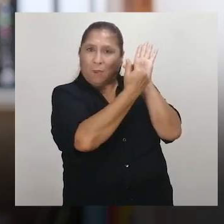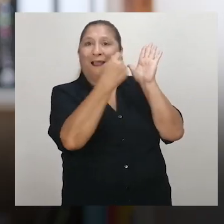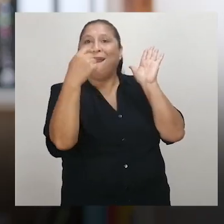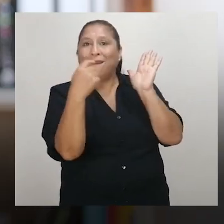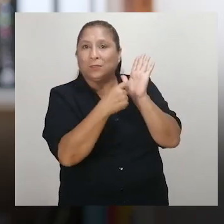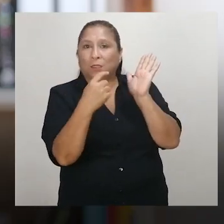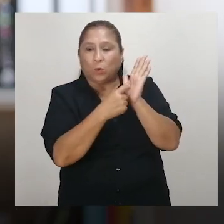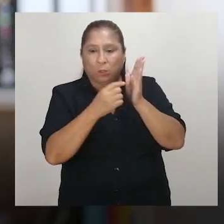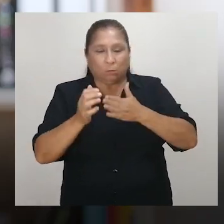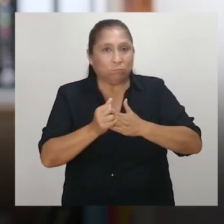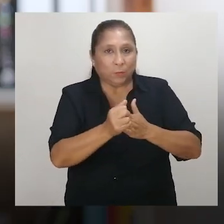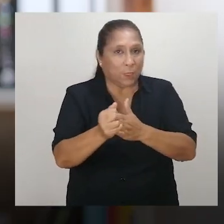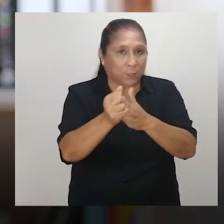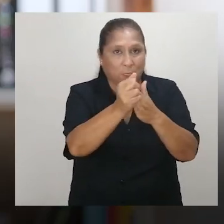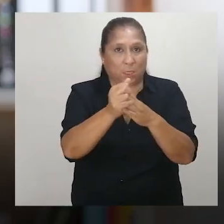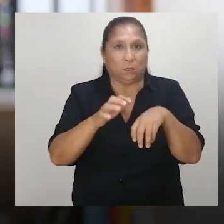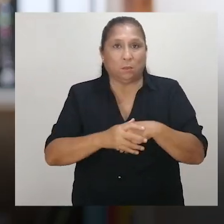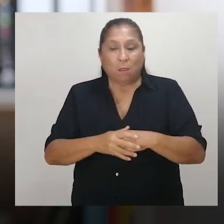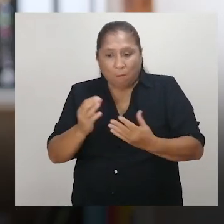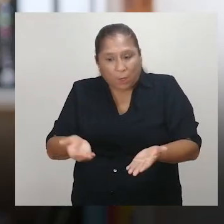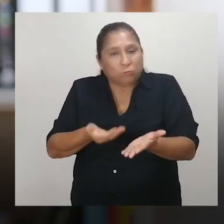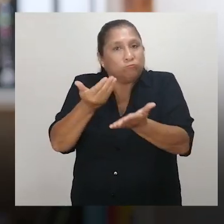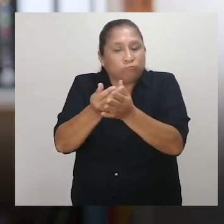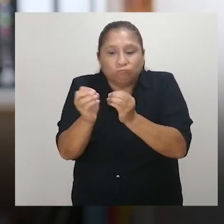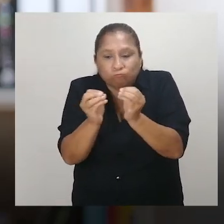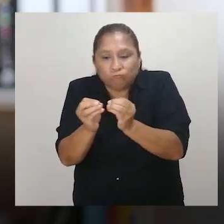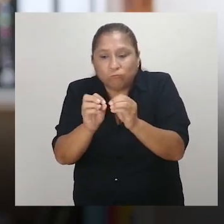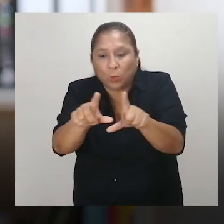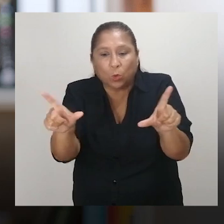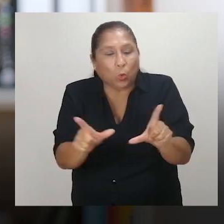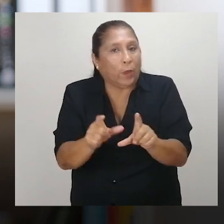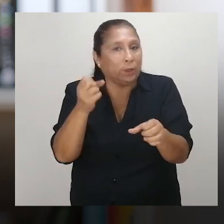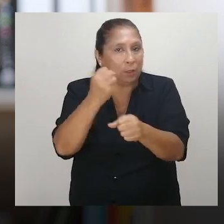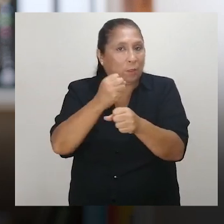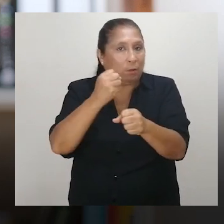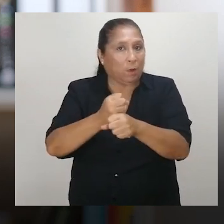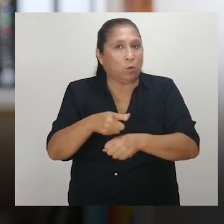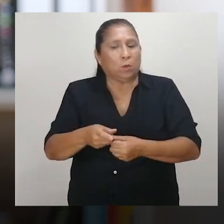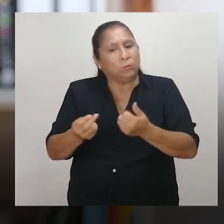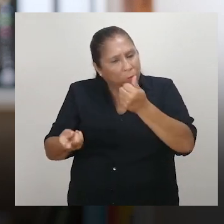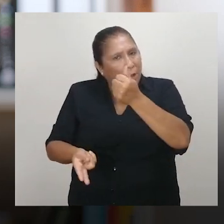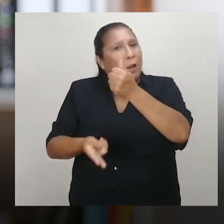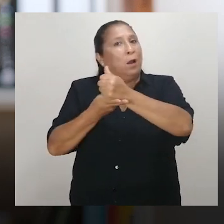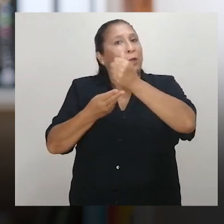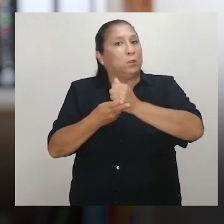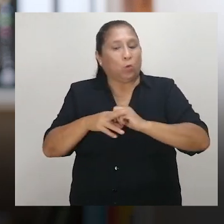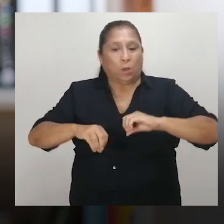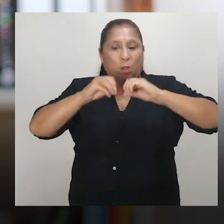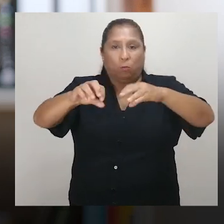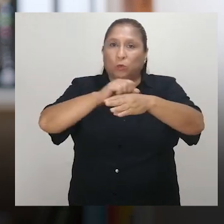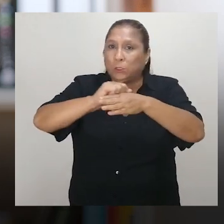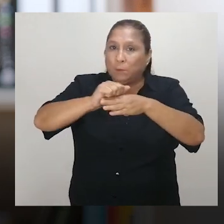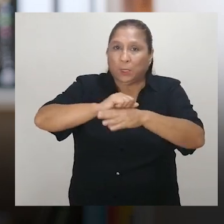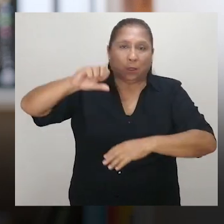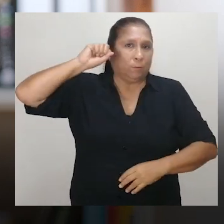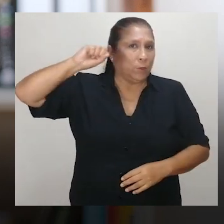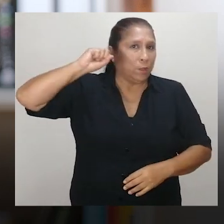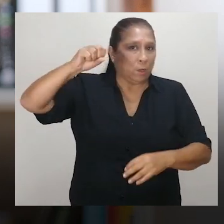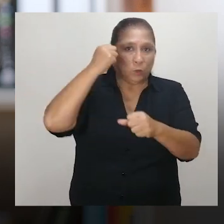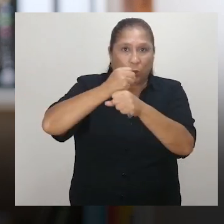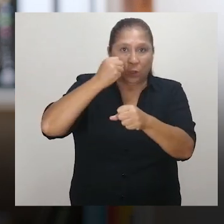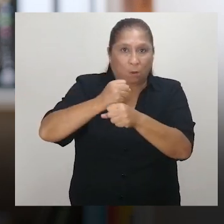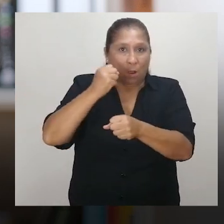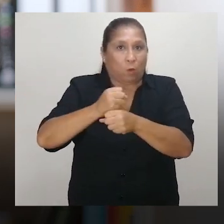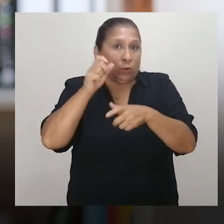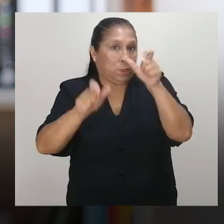lineamientos se encuentran las orientaciones para el otorgamiento de ajustes razonables que buscan asegurar el ejercicio del derecho